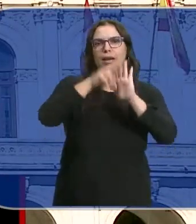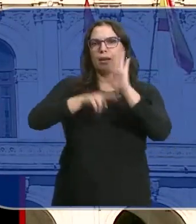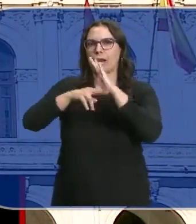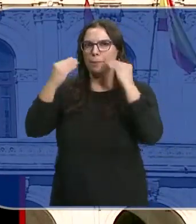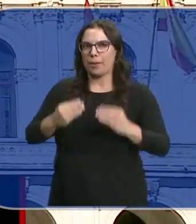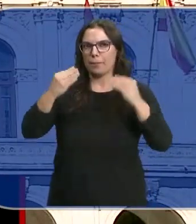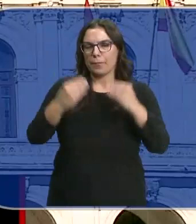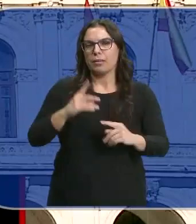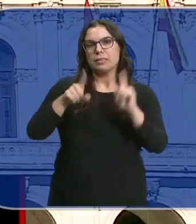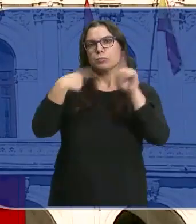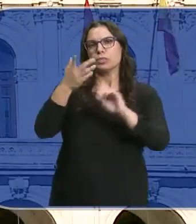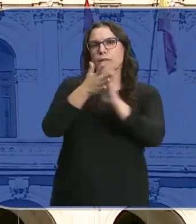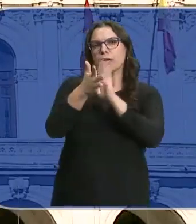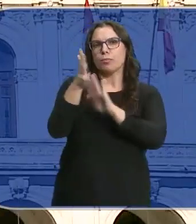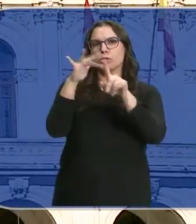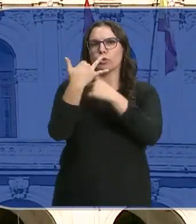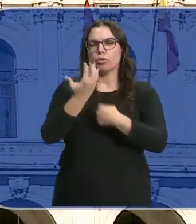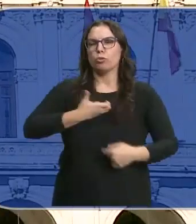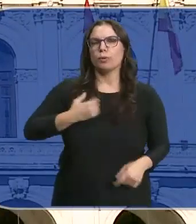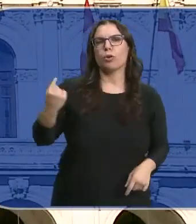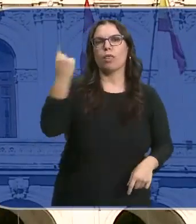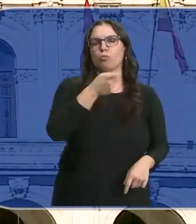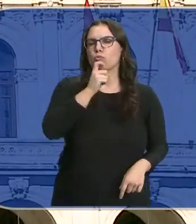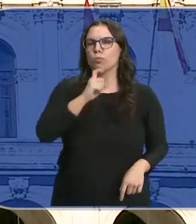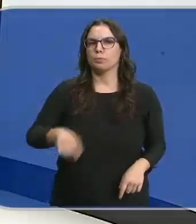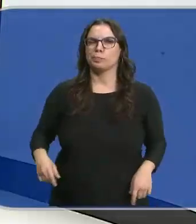les contamos cuál es la situación de cada consistorio.